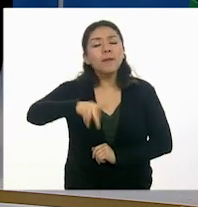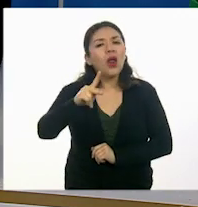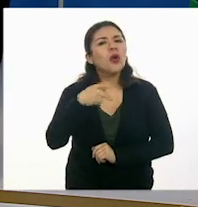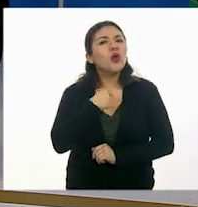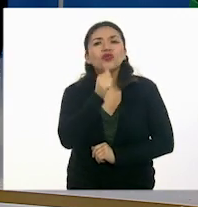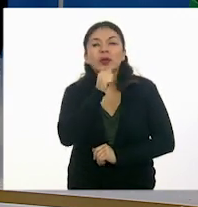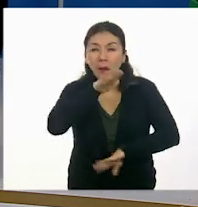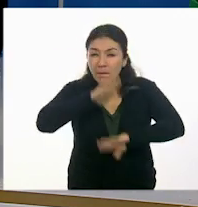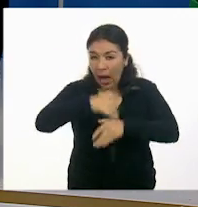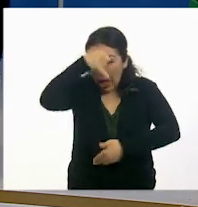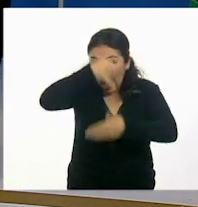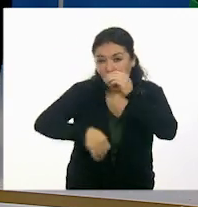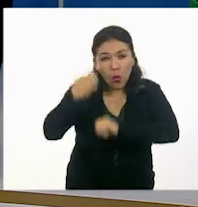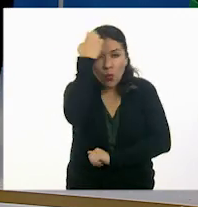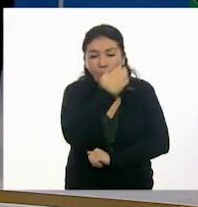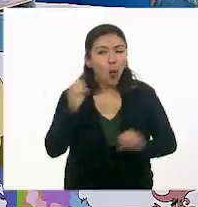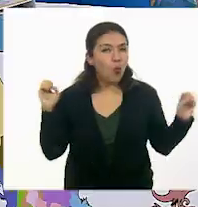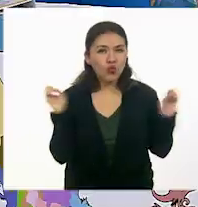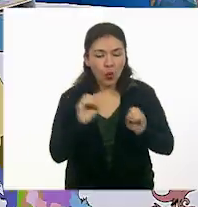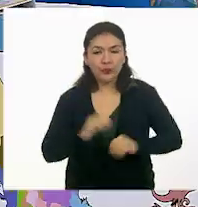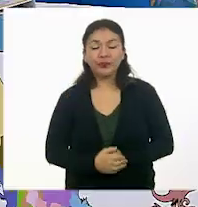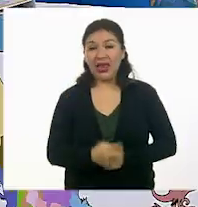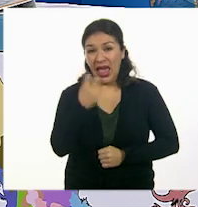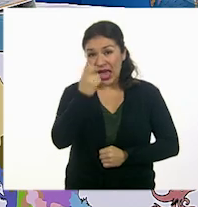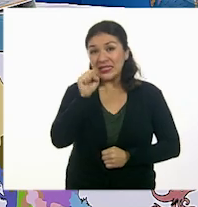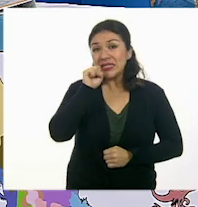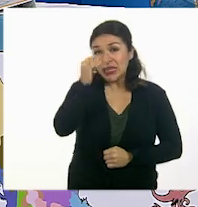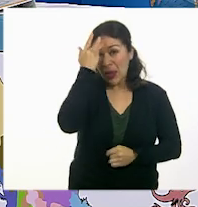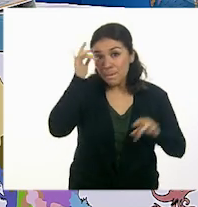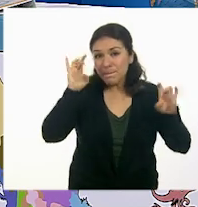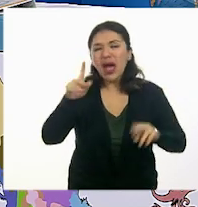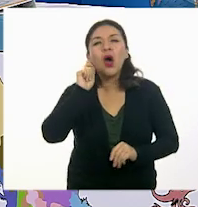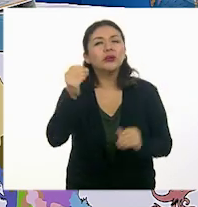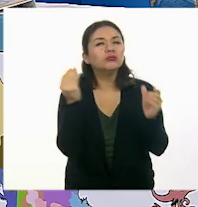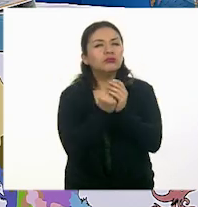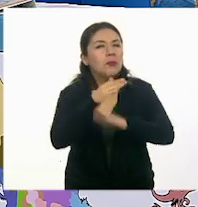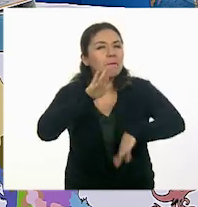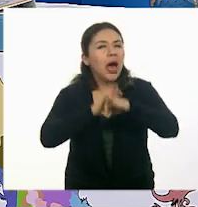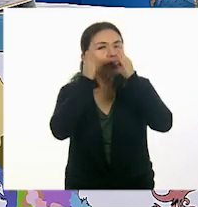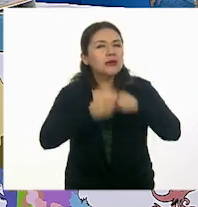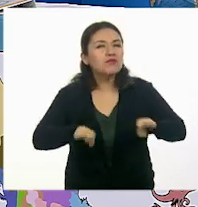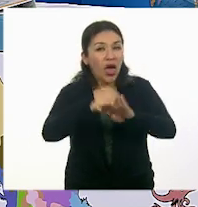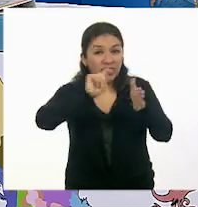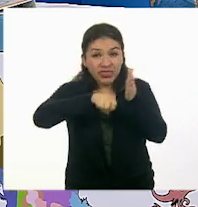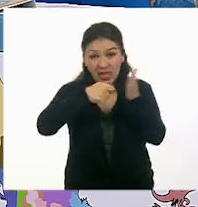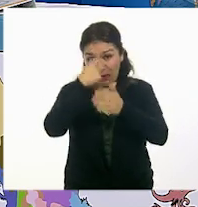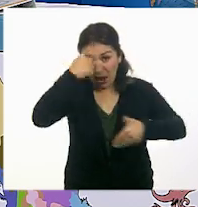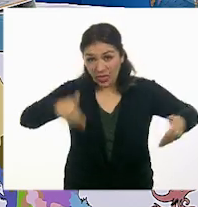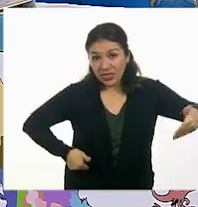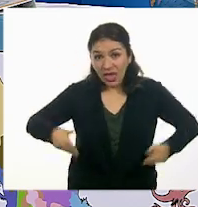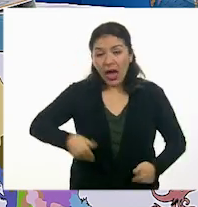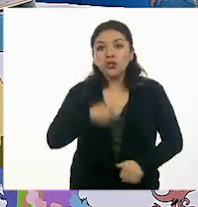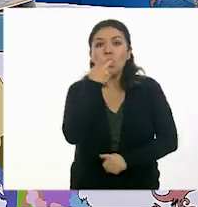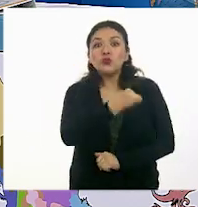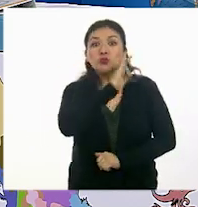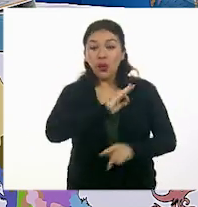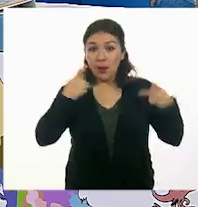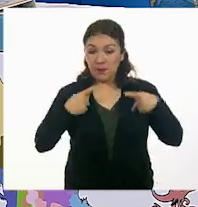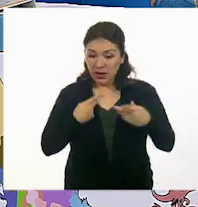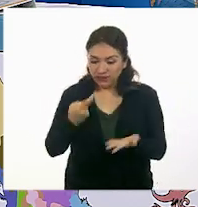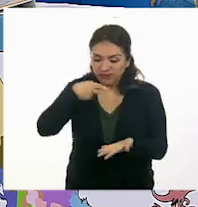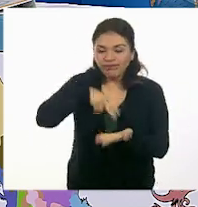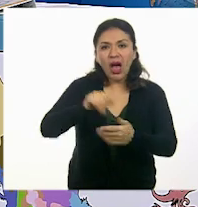no habíamos analizado con profundidad. El sí mágico es una de las técnicas más importantes en el teatro, ya que permite a un actor